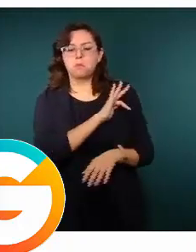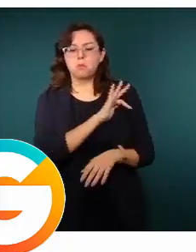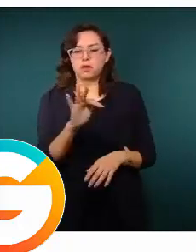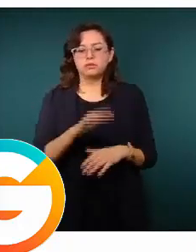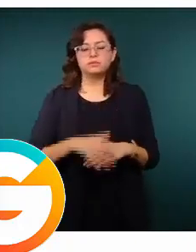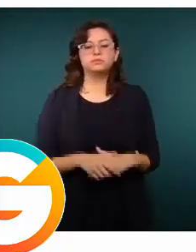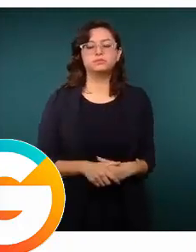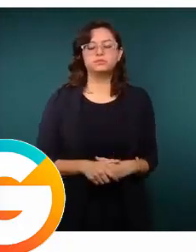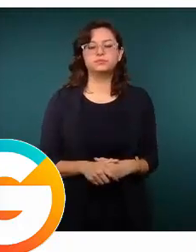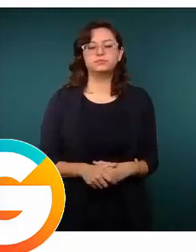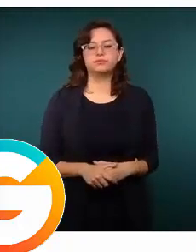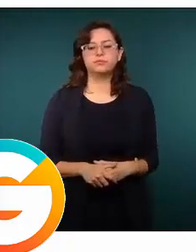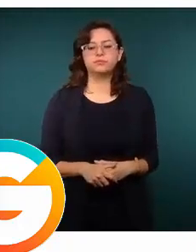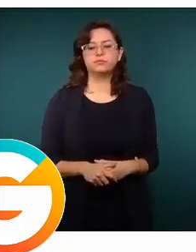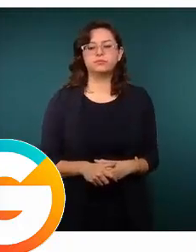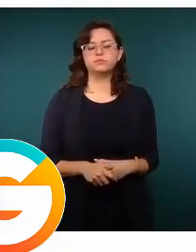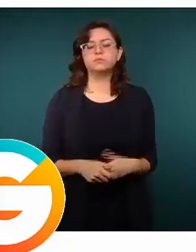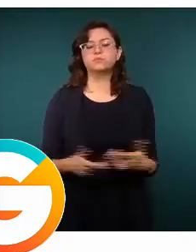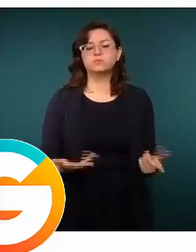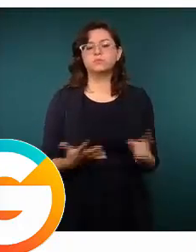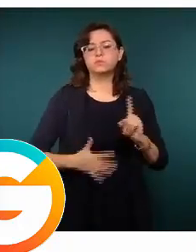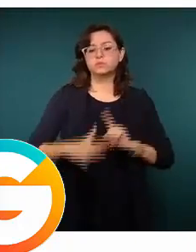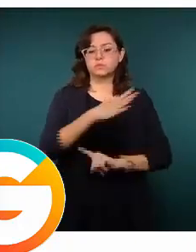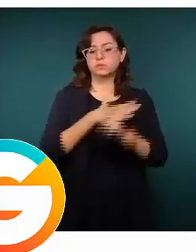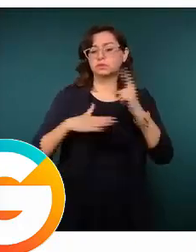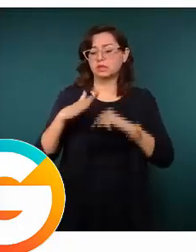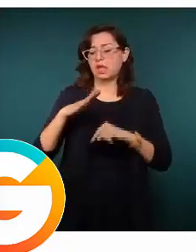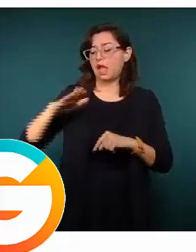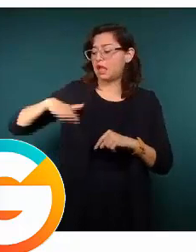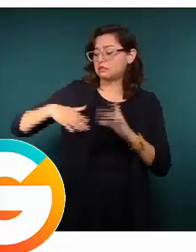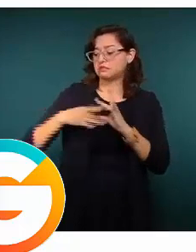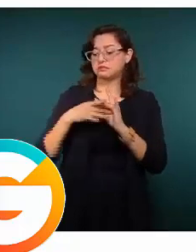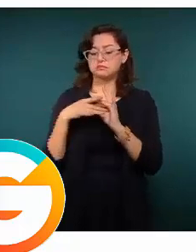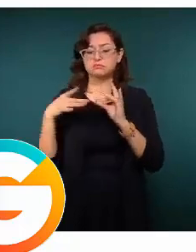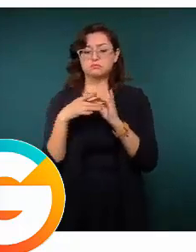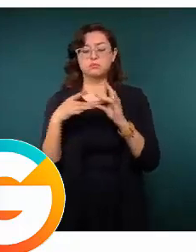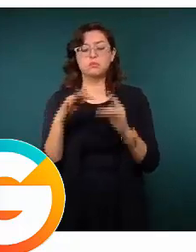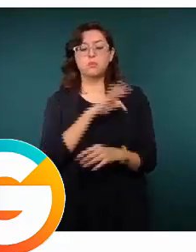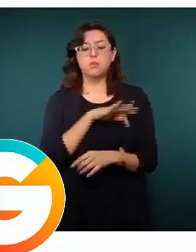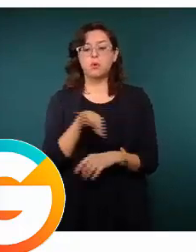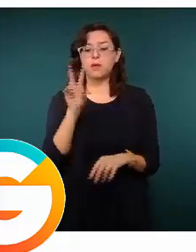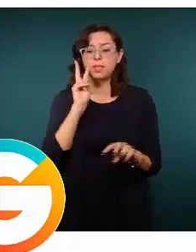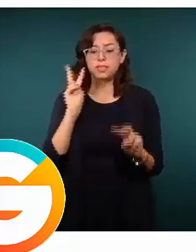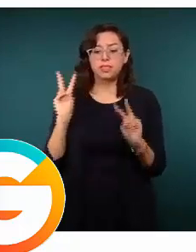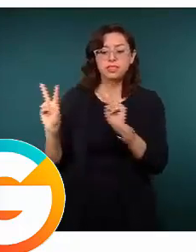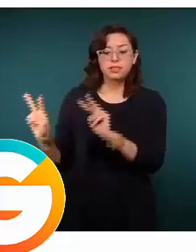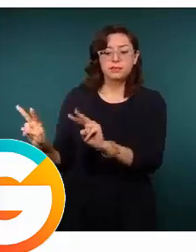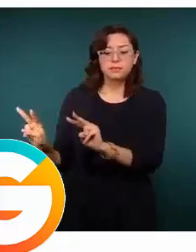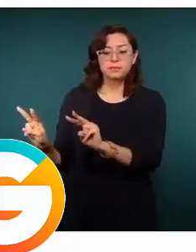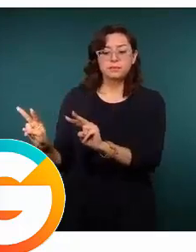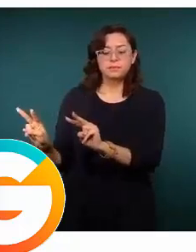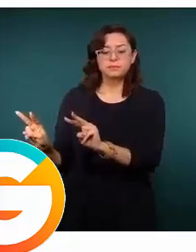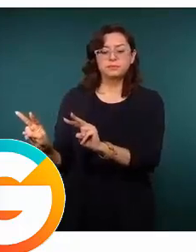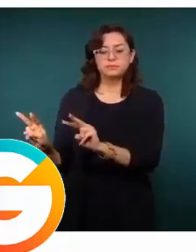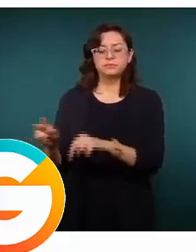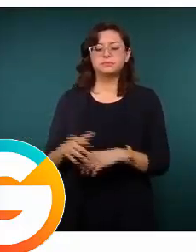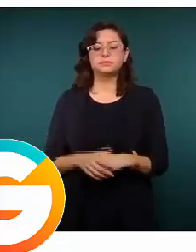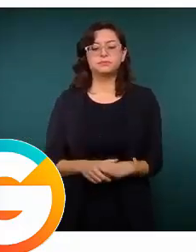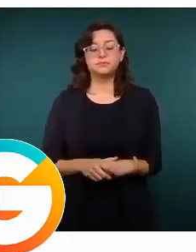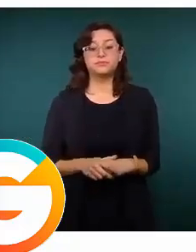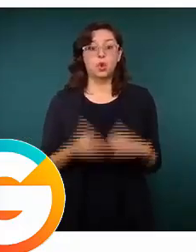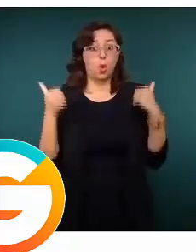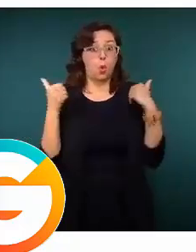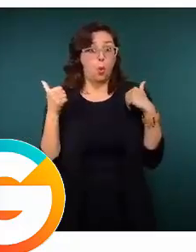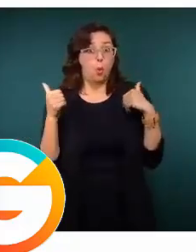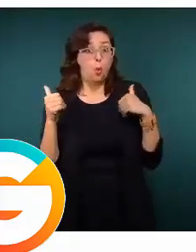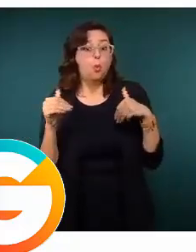importante y lo comentábamos hace un momento con el señor presidente en la reunión. Aquí en esta lámina podemos ver lo que era la estimación original de la